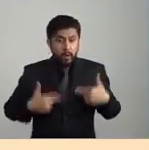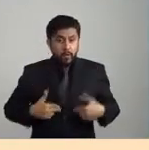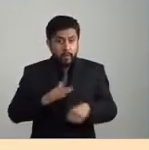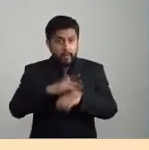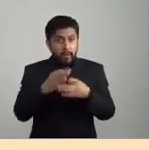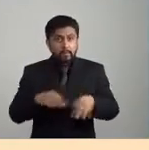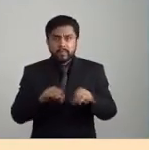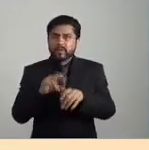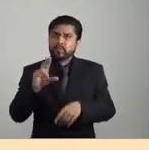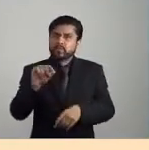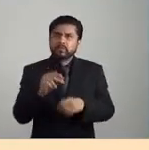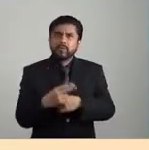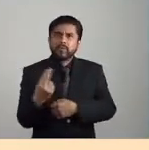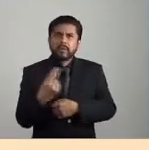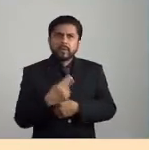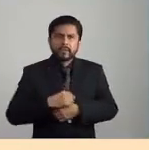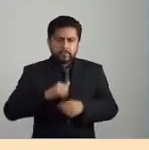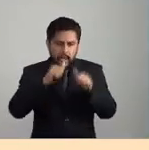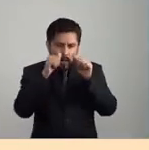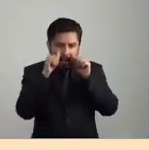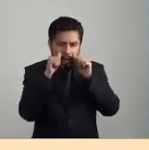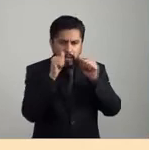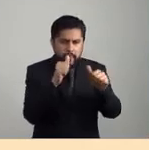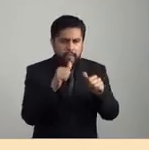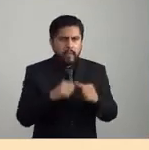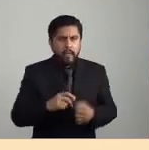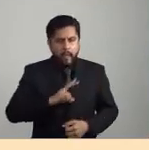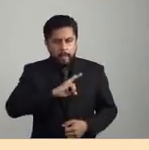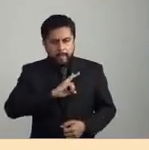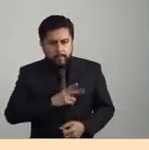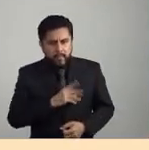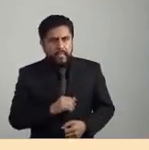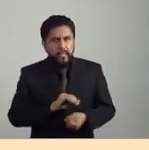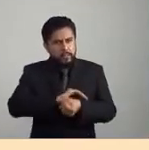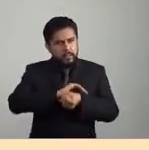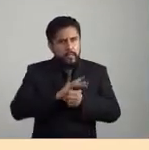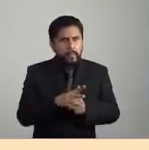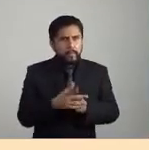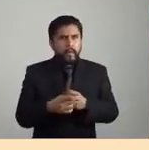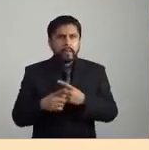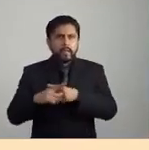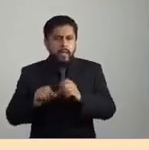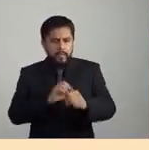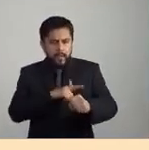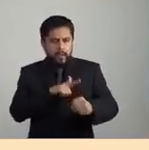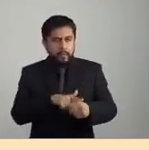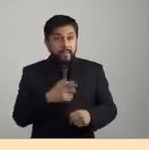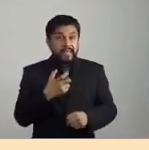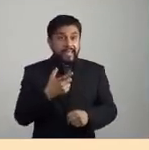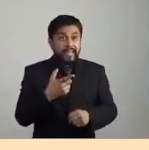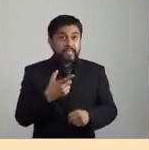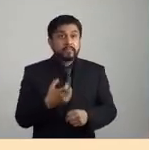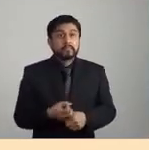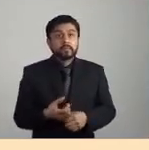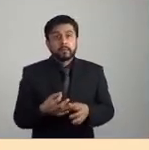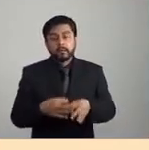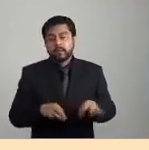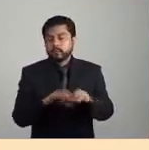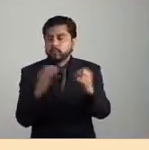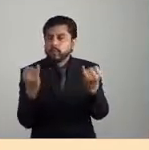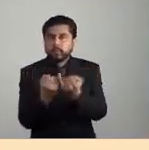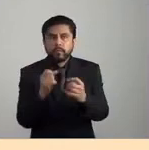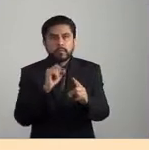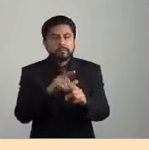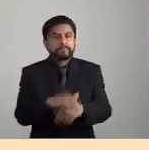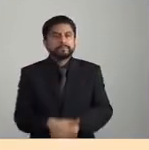con los humanos. Y él pone el ejemplo de las pandemias, los virus, la domesticación de animales, etc. Y por hacer un poco